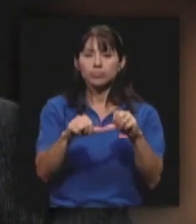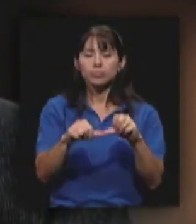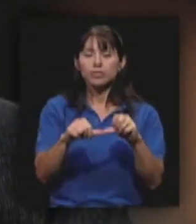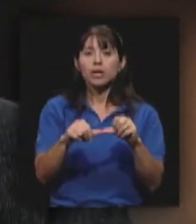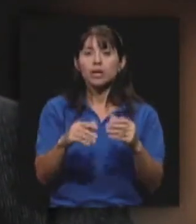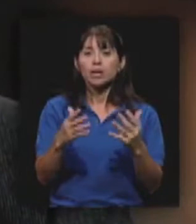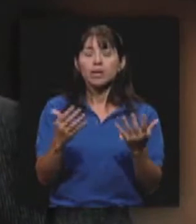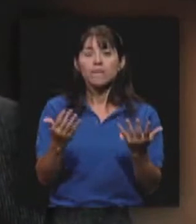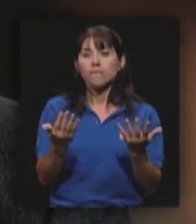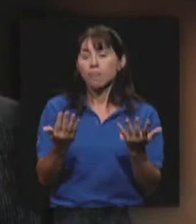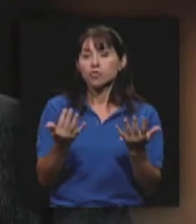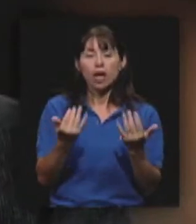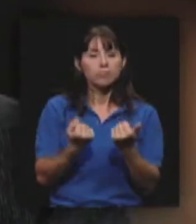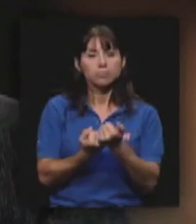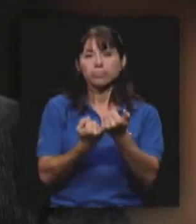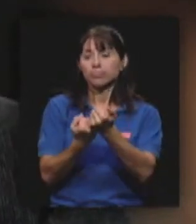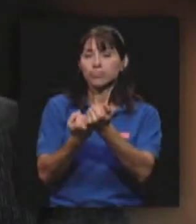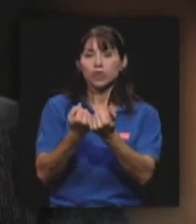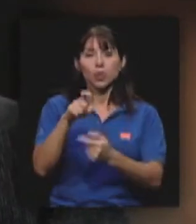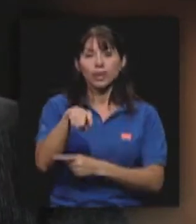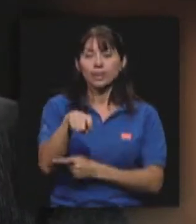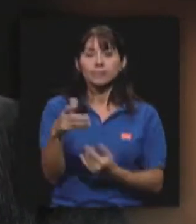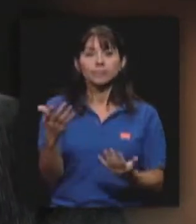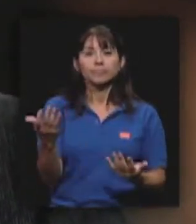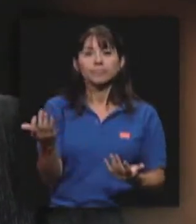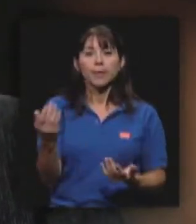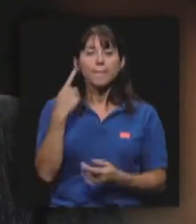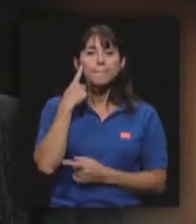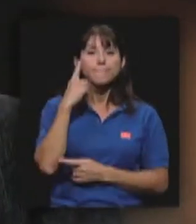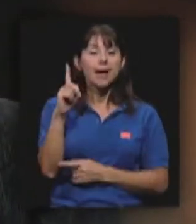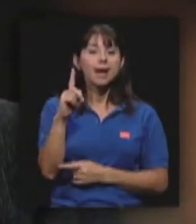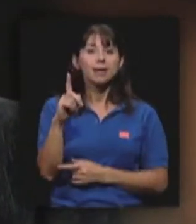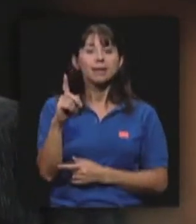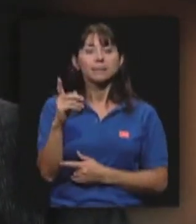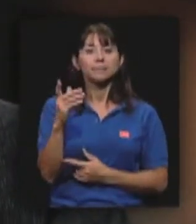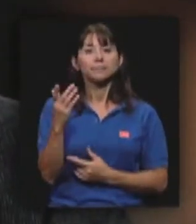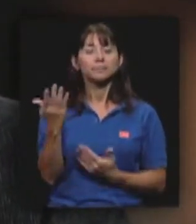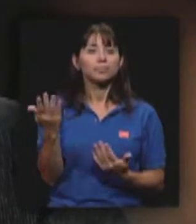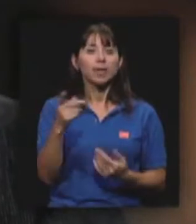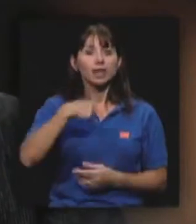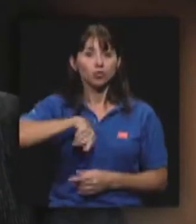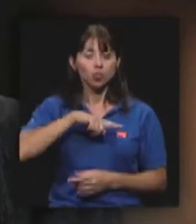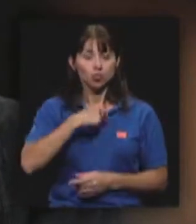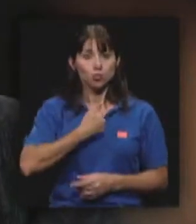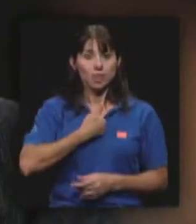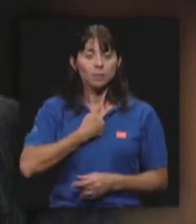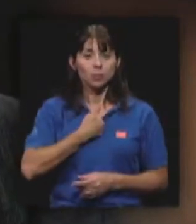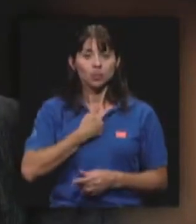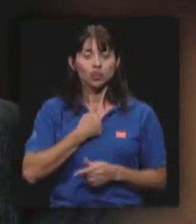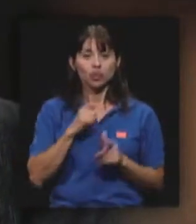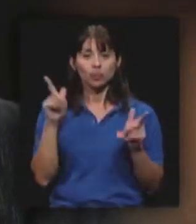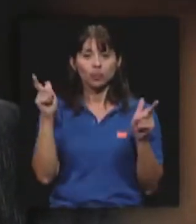vamos a darle todo el apoyo que requiera para que por un lado nosotros mismos